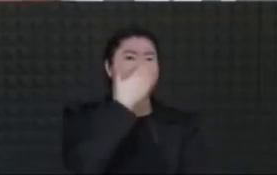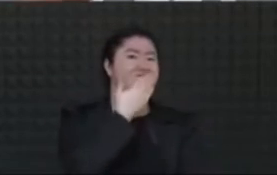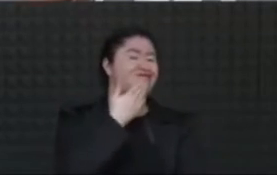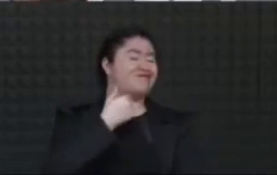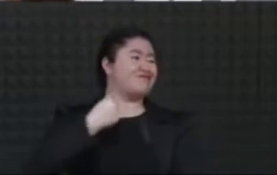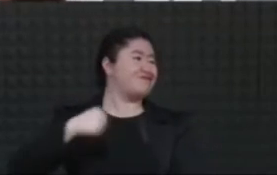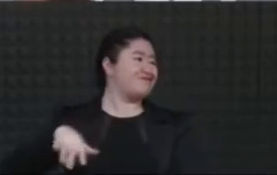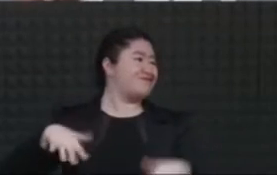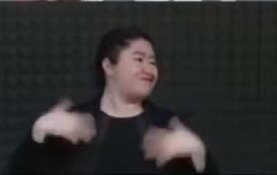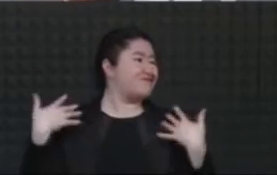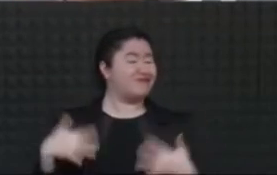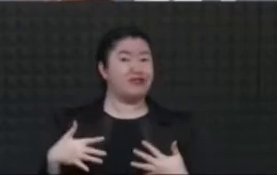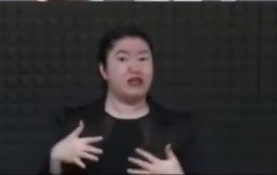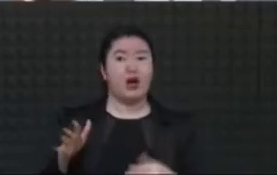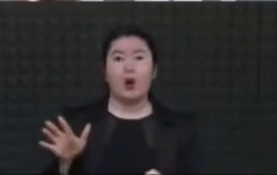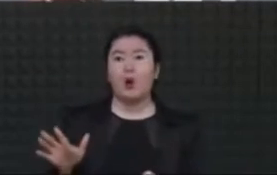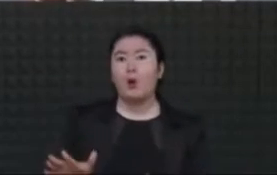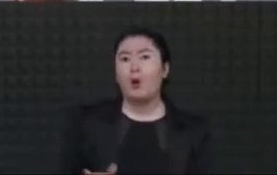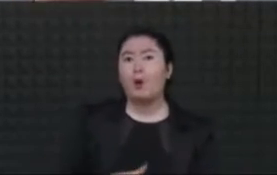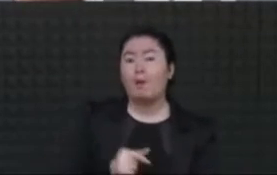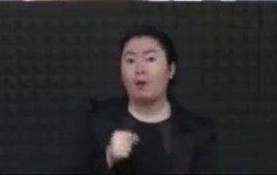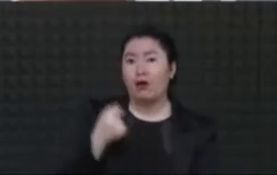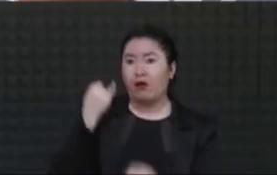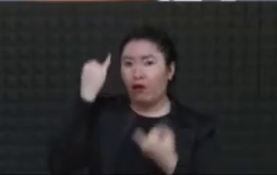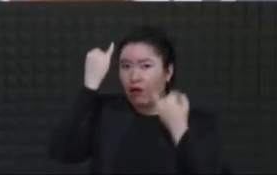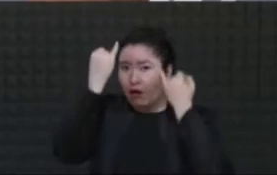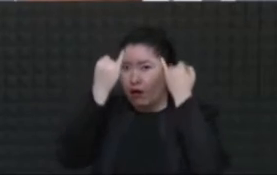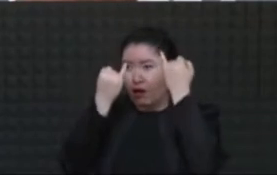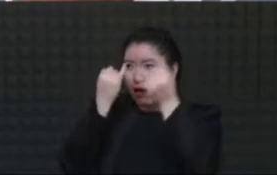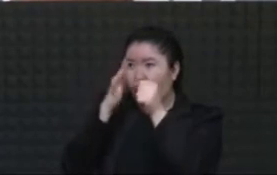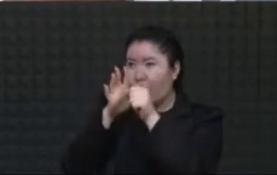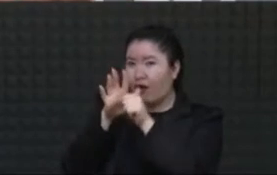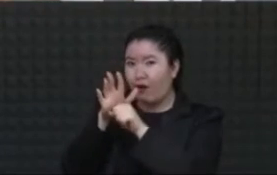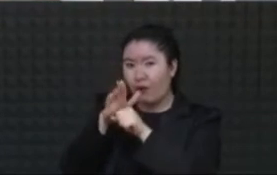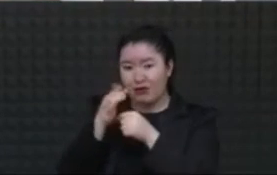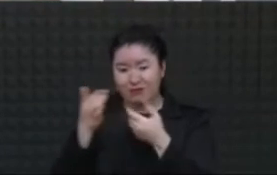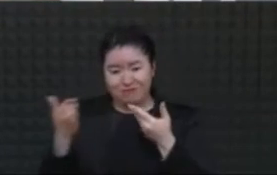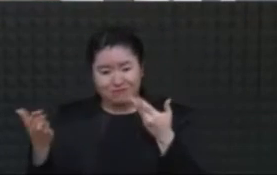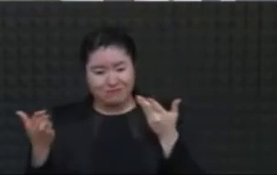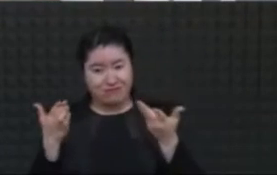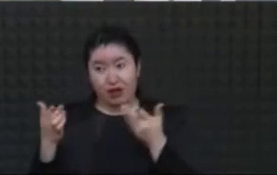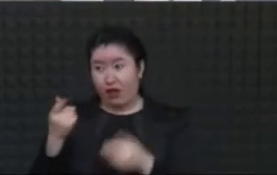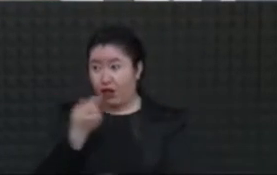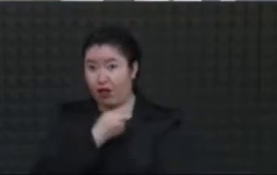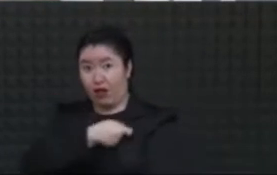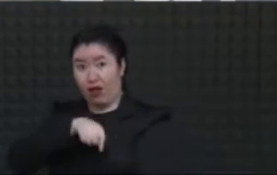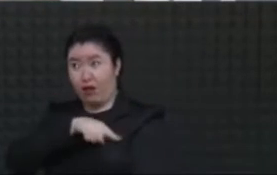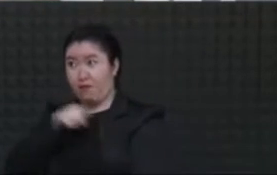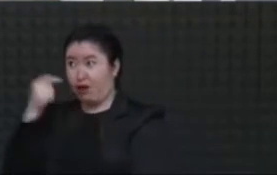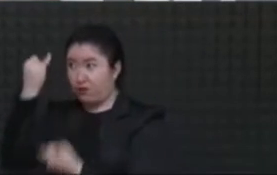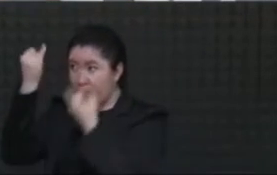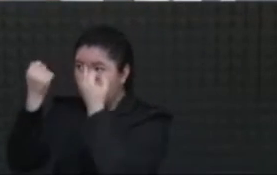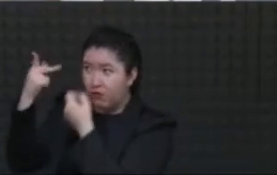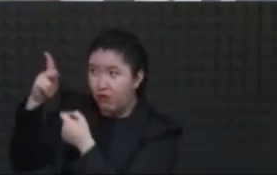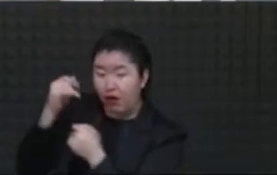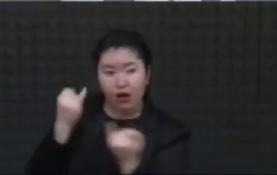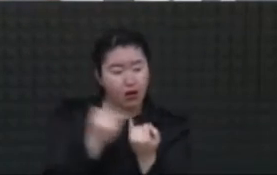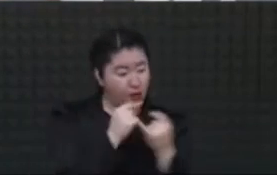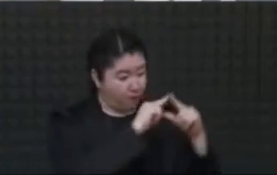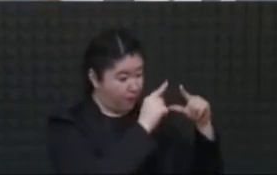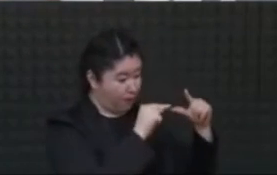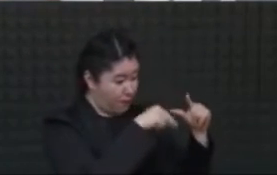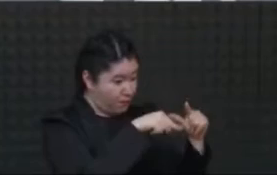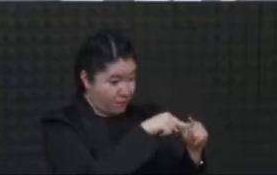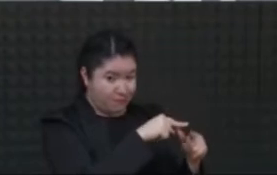porque supo interpretar la cosmovisión de dos mundos que hicieron posible la construcción de este México